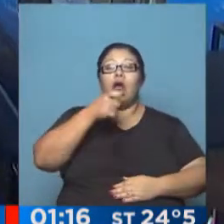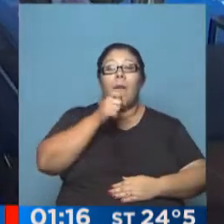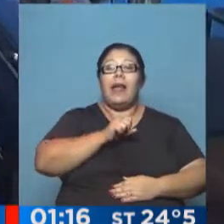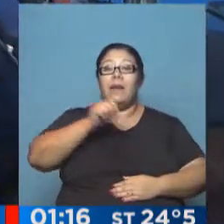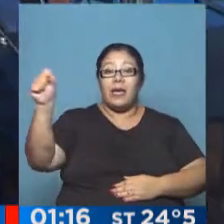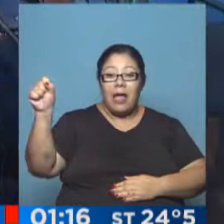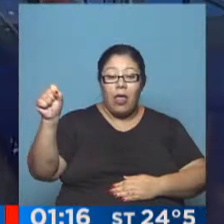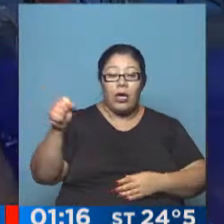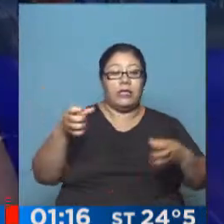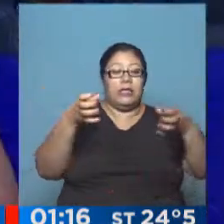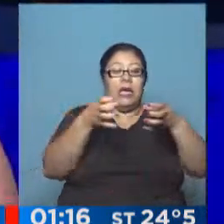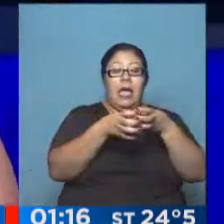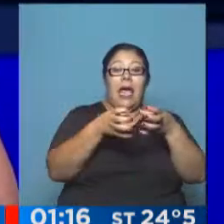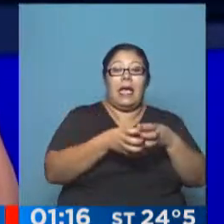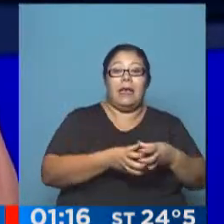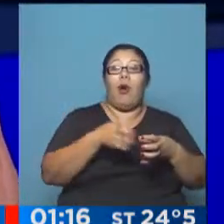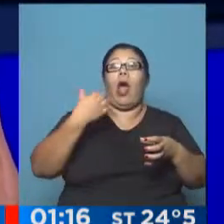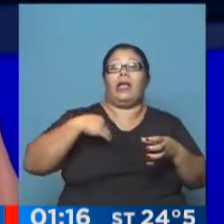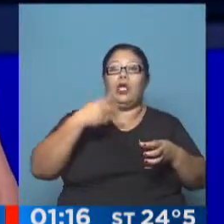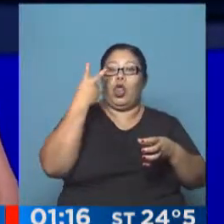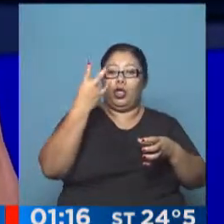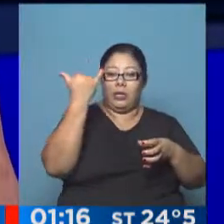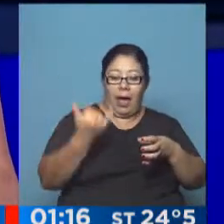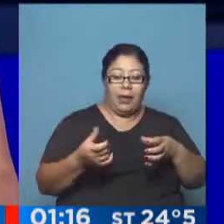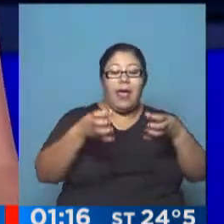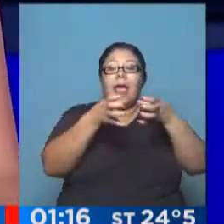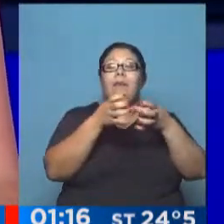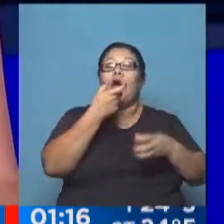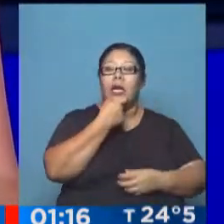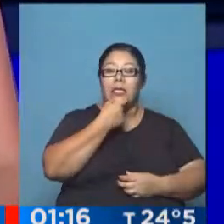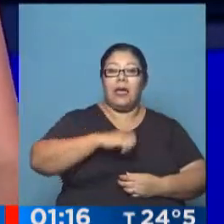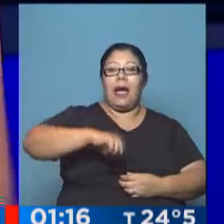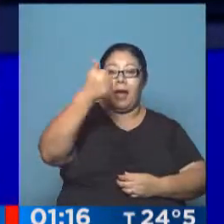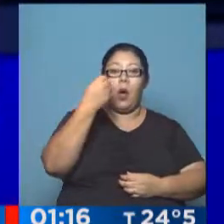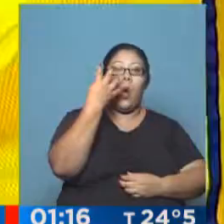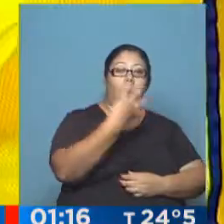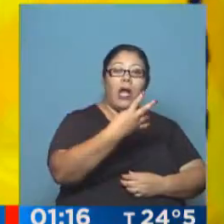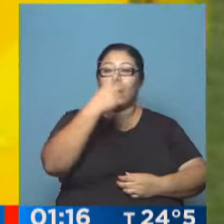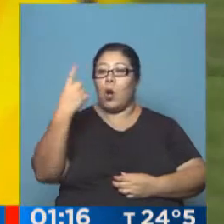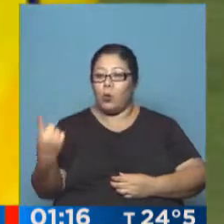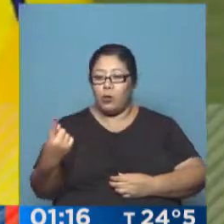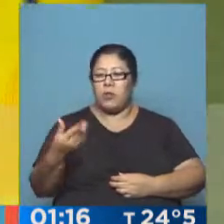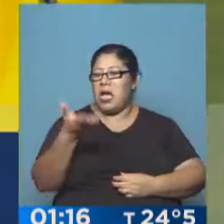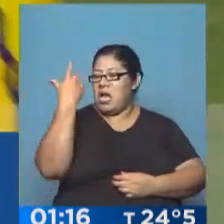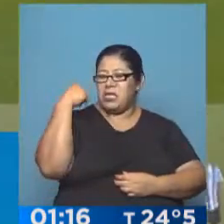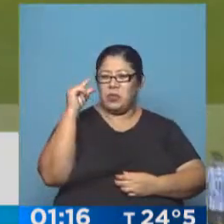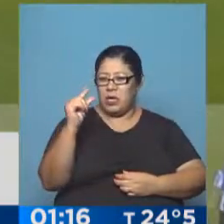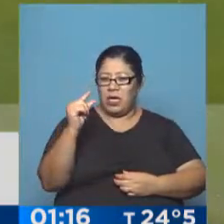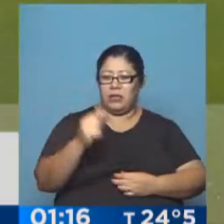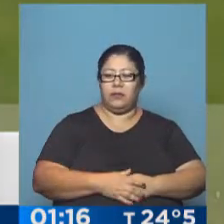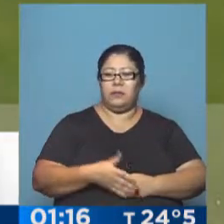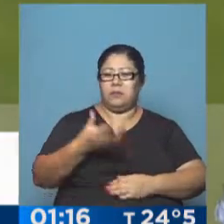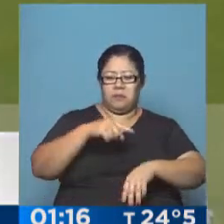argentinos. Racing y Boca, en el caso del conjunto de la Academia, ha goleado 4 a 1. vamos a repasar los goles que se han vivido hace algunas horas. Nada más